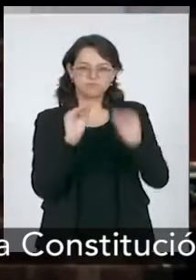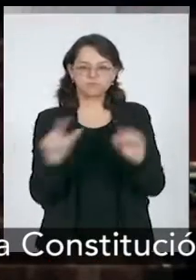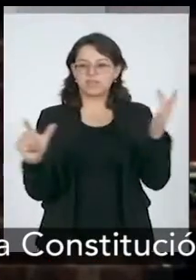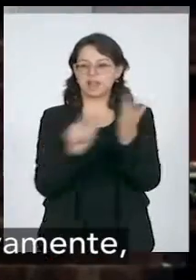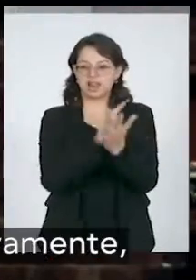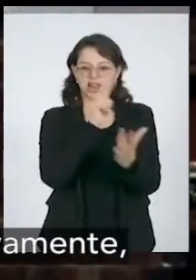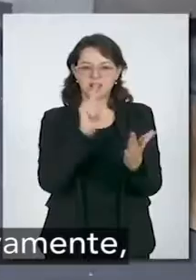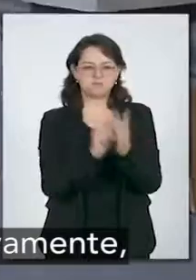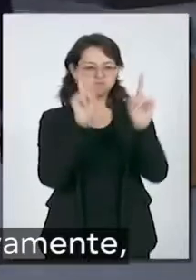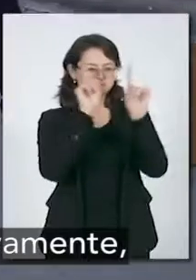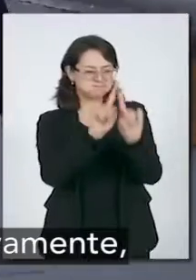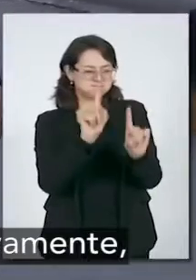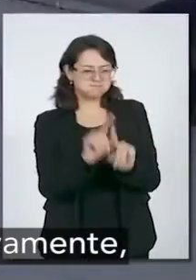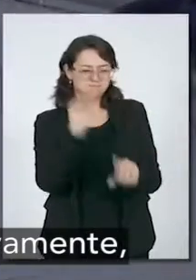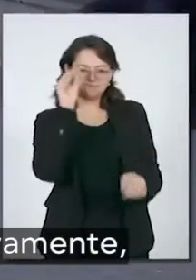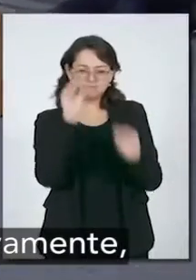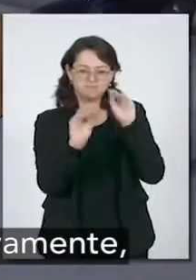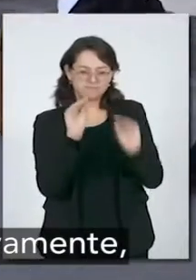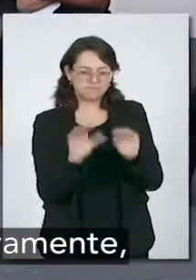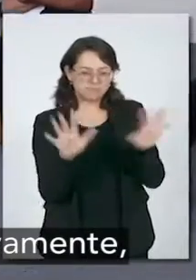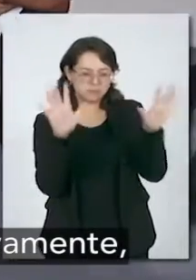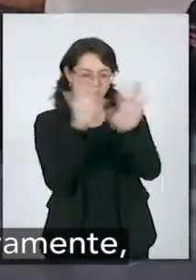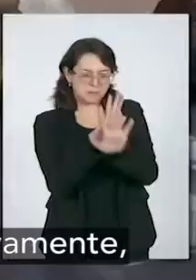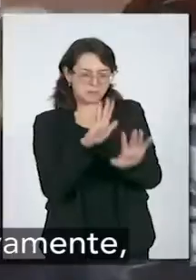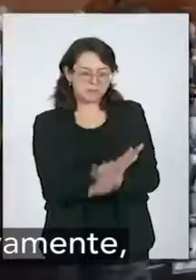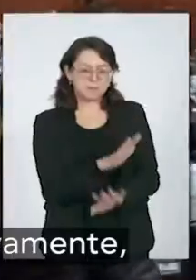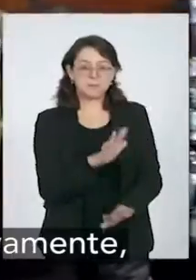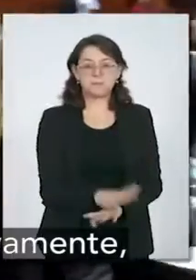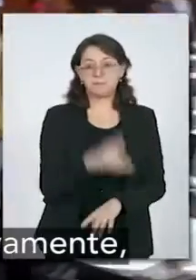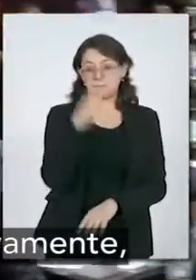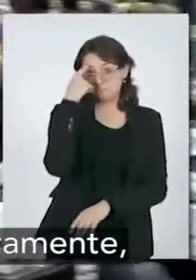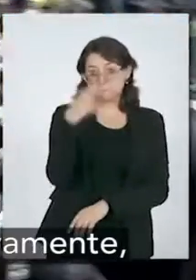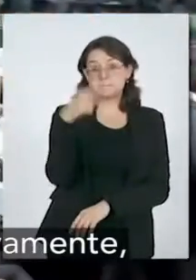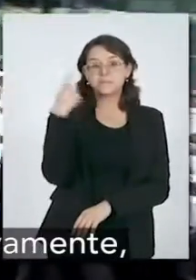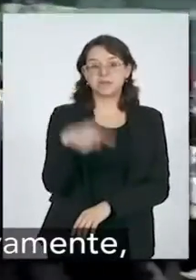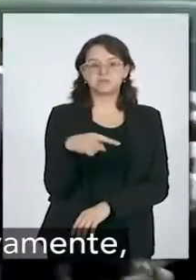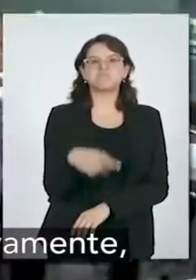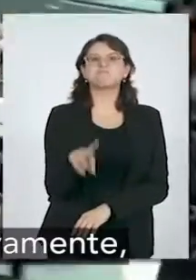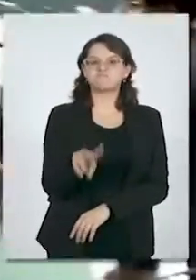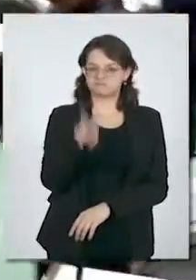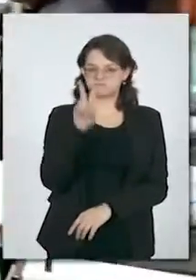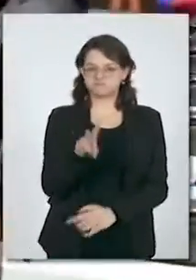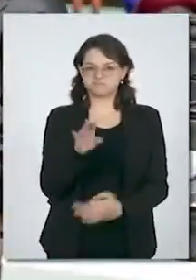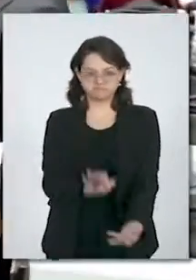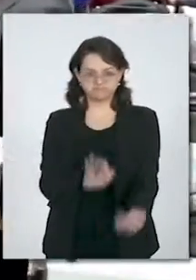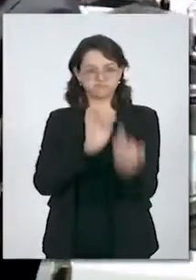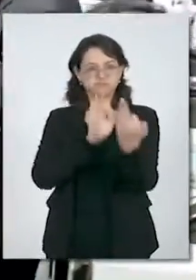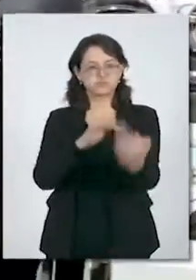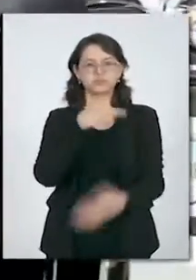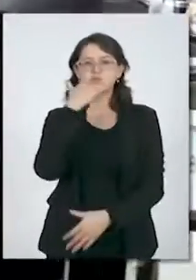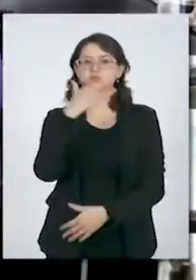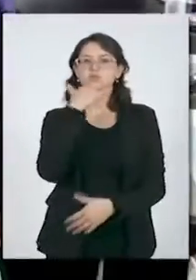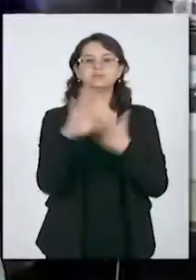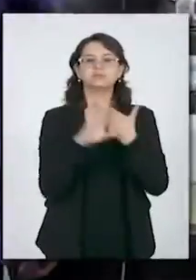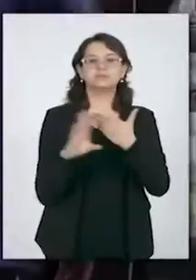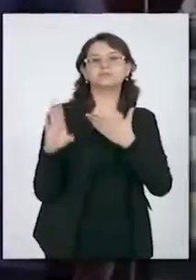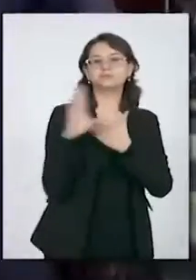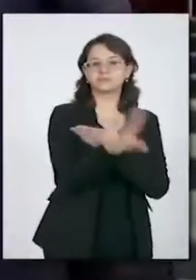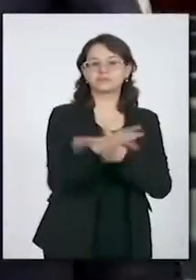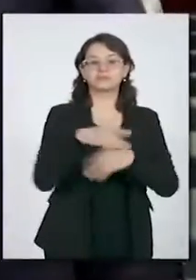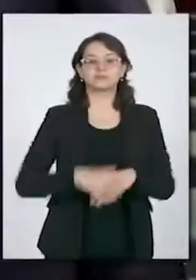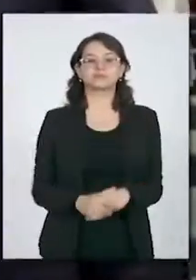Constitución, con cambios a muchas leyes que nos llevan a efectivamente tener un combate frontal